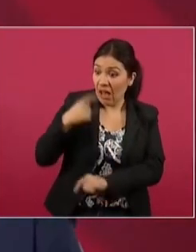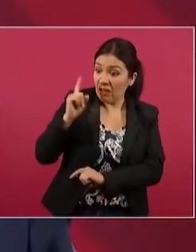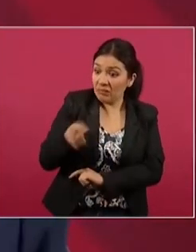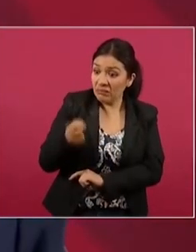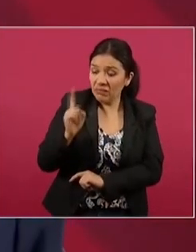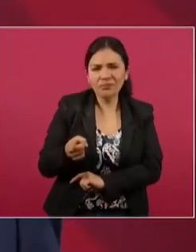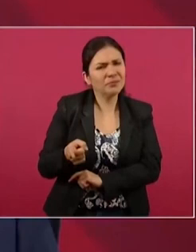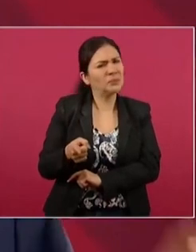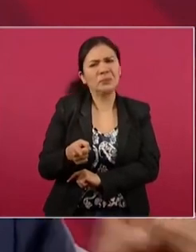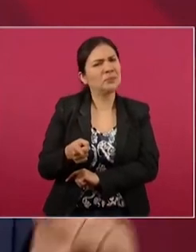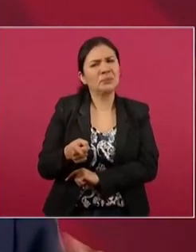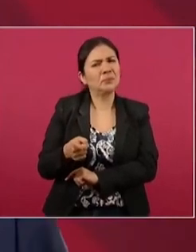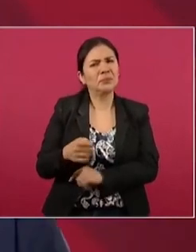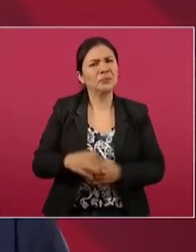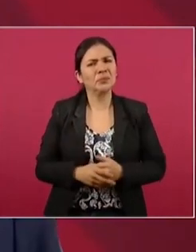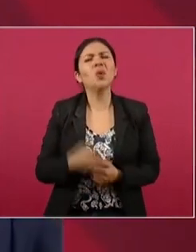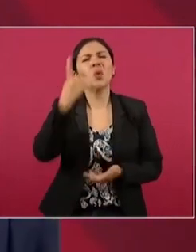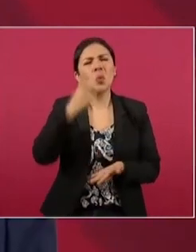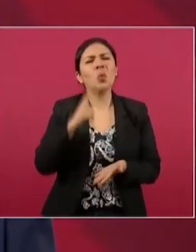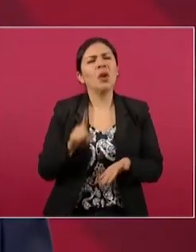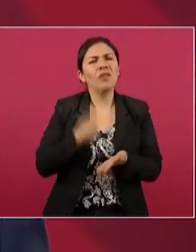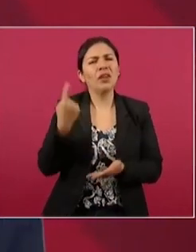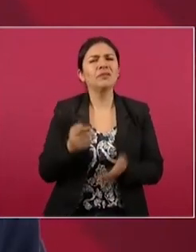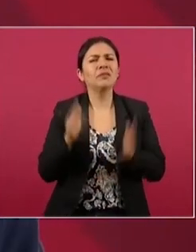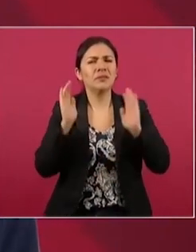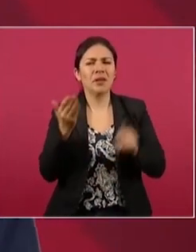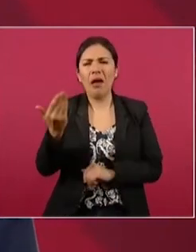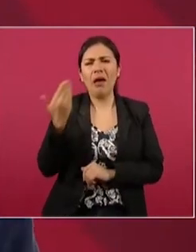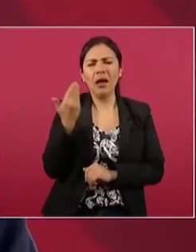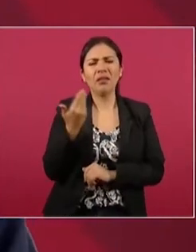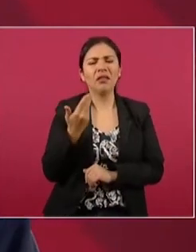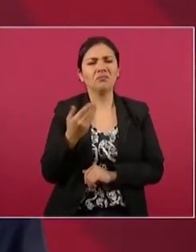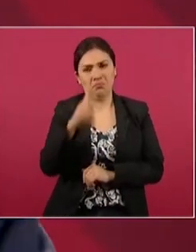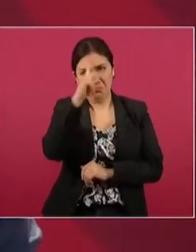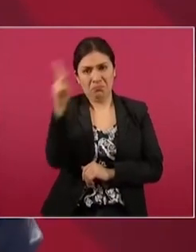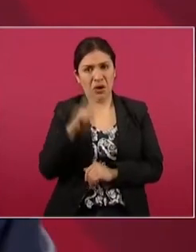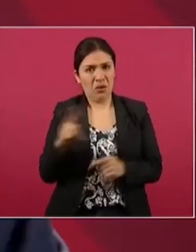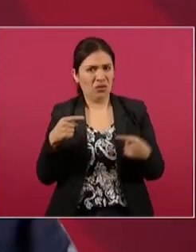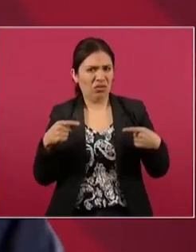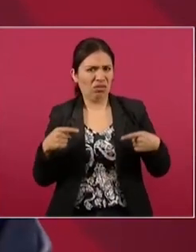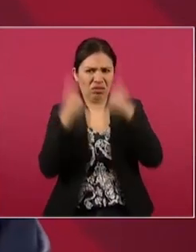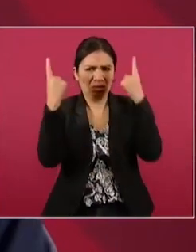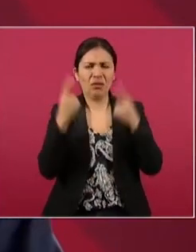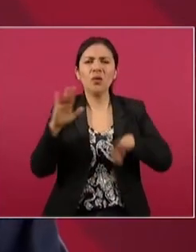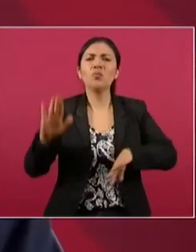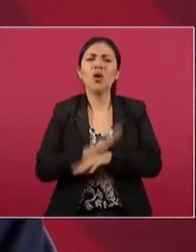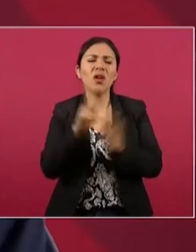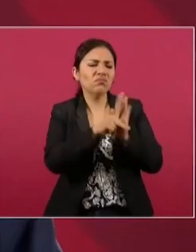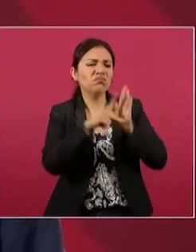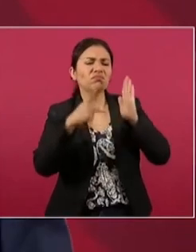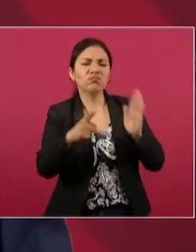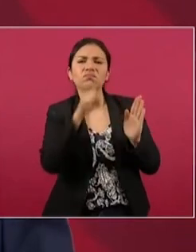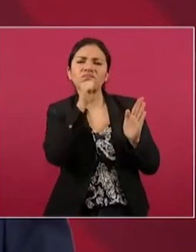ocasión hubo una diferencia por un artículo de Zarco